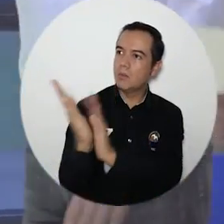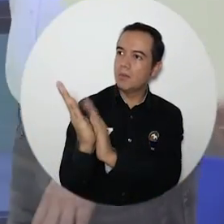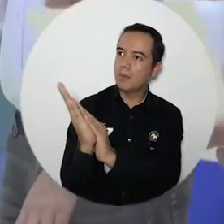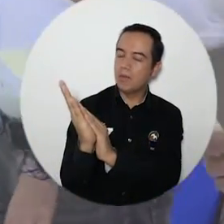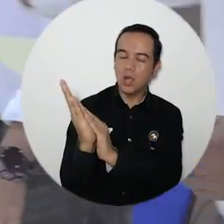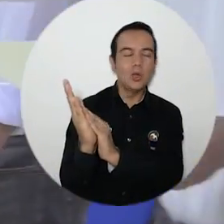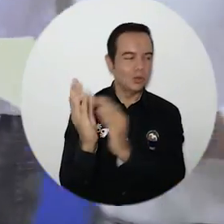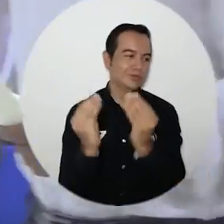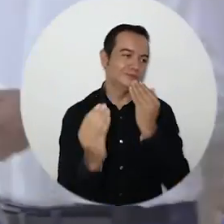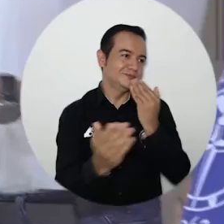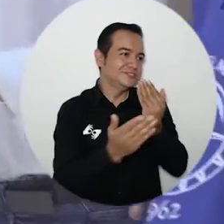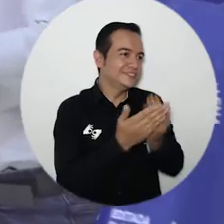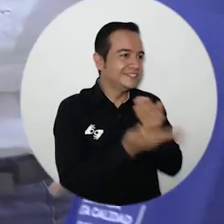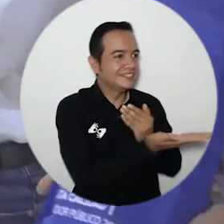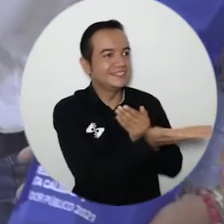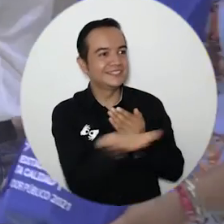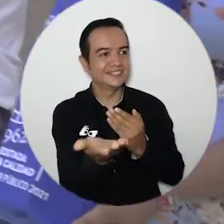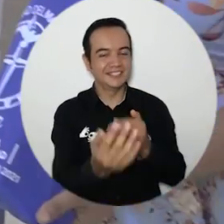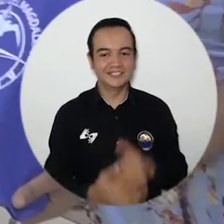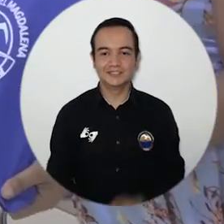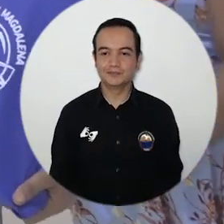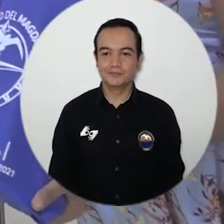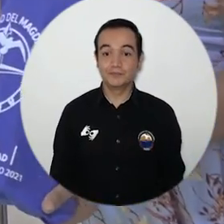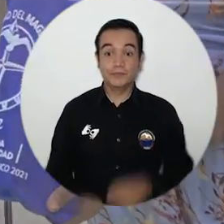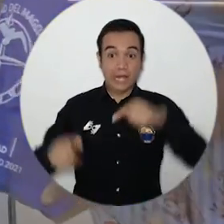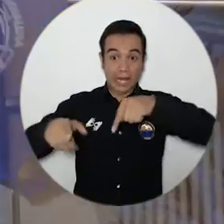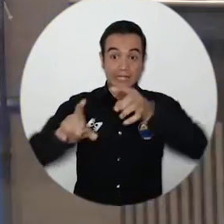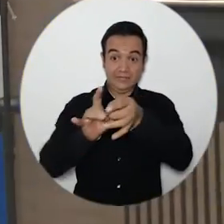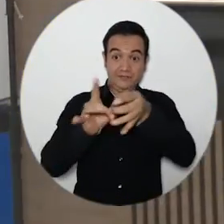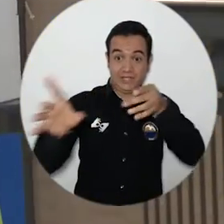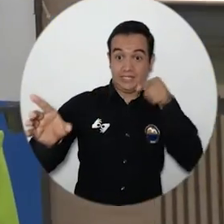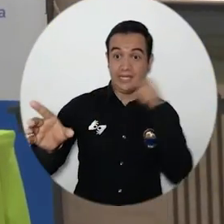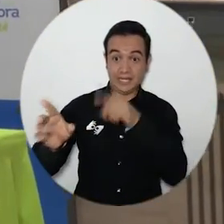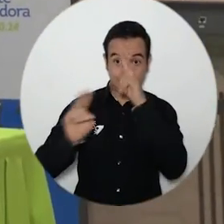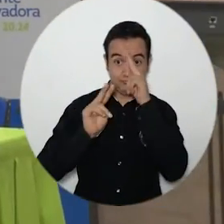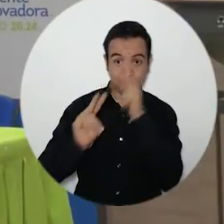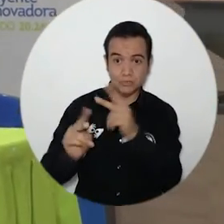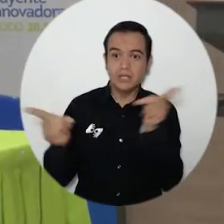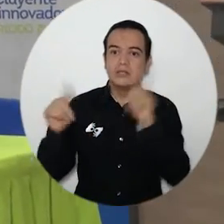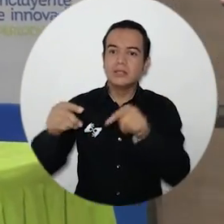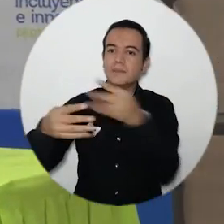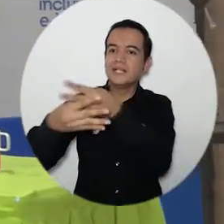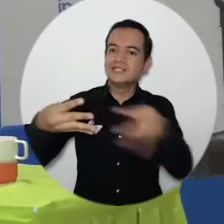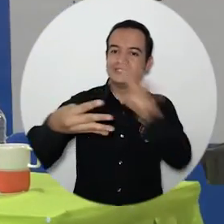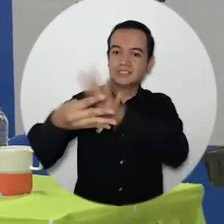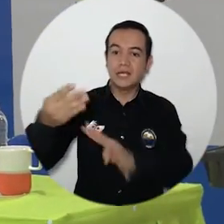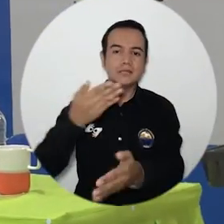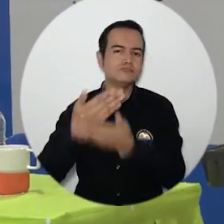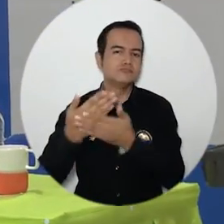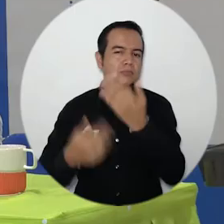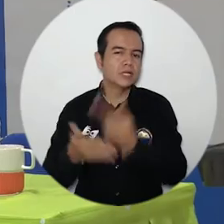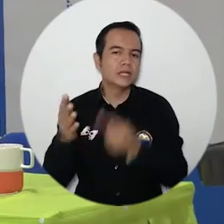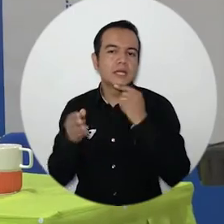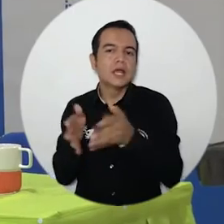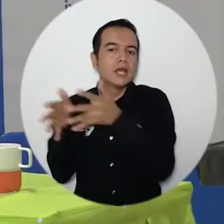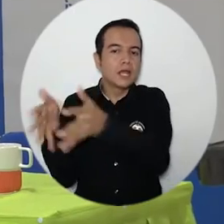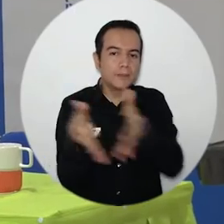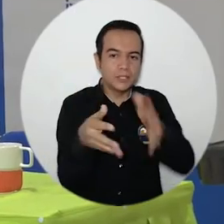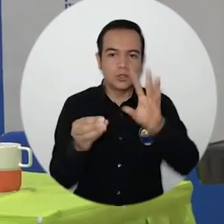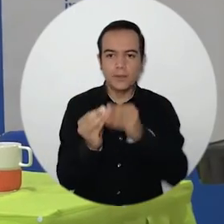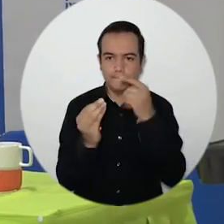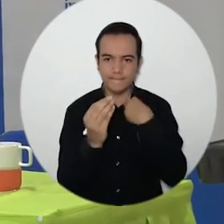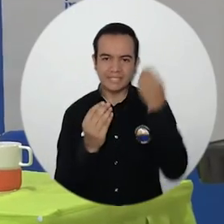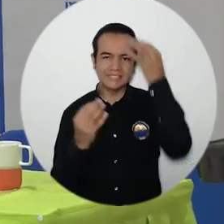por eso le damos muchas gracias a todos y cada uno de ellos. La conmemoración de esta fecha también abordó un cronograma de actividades de capacitación y jornadas de